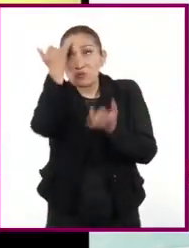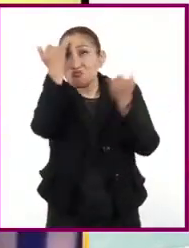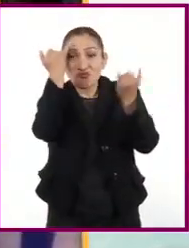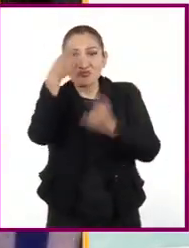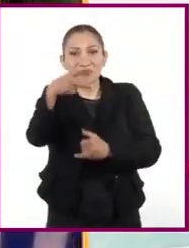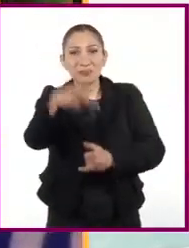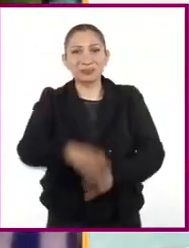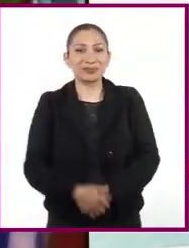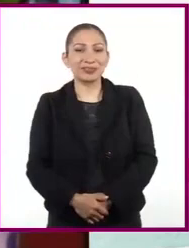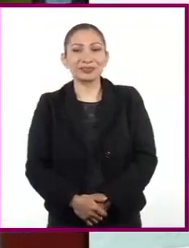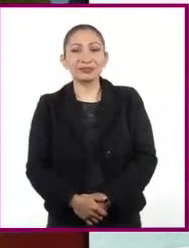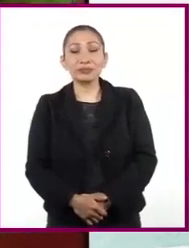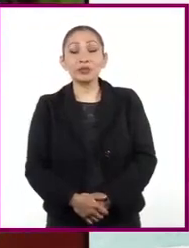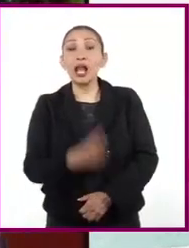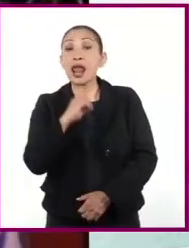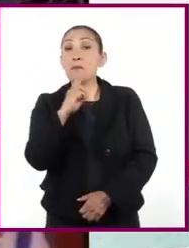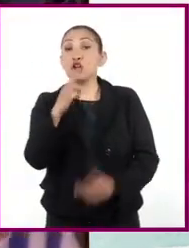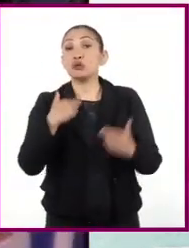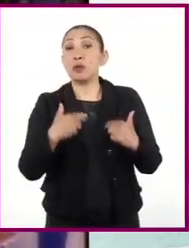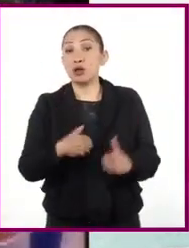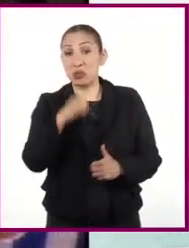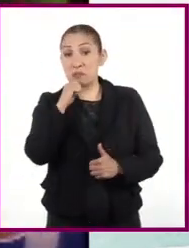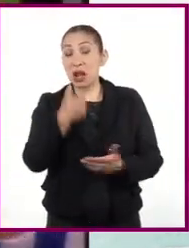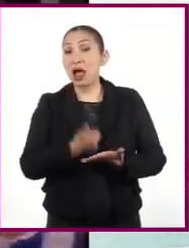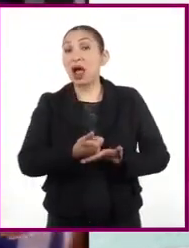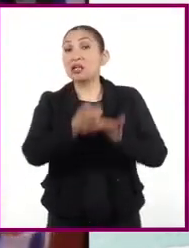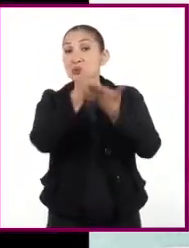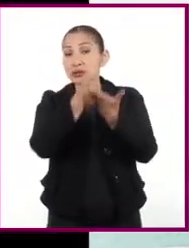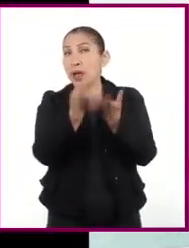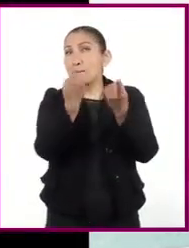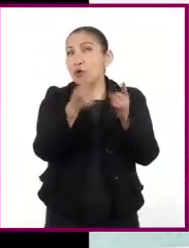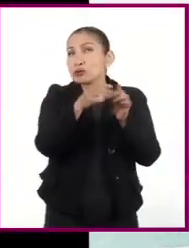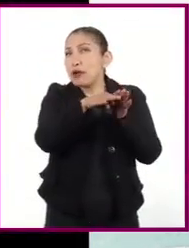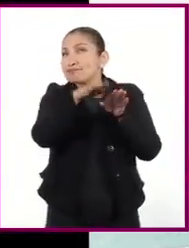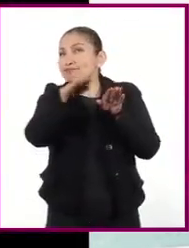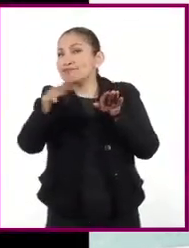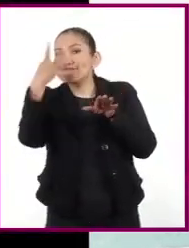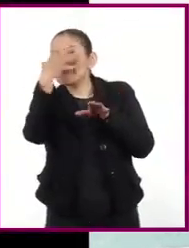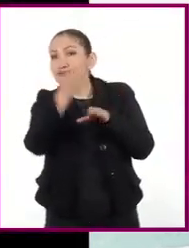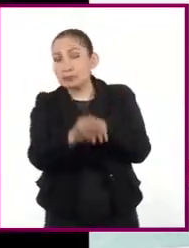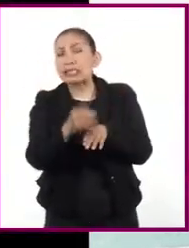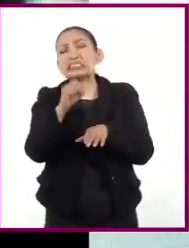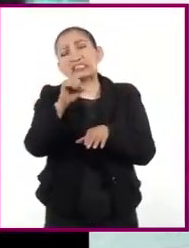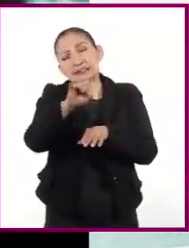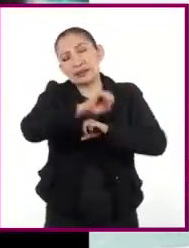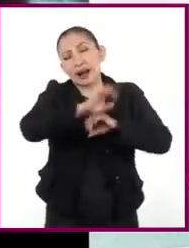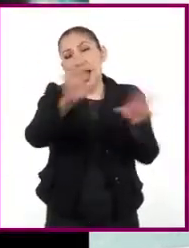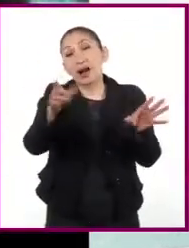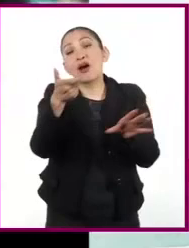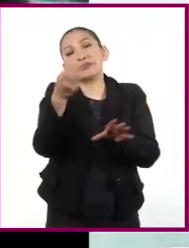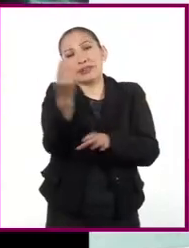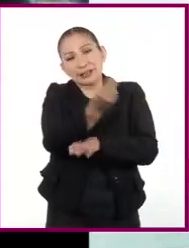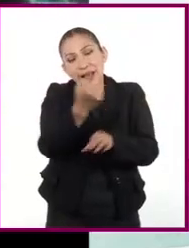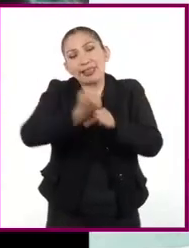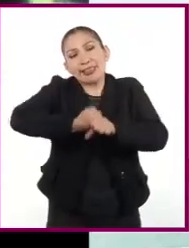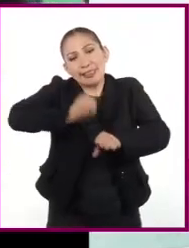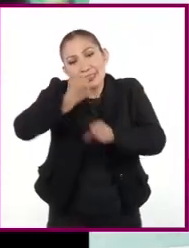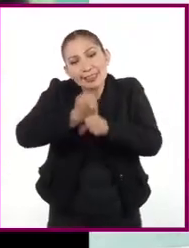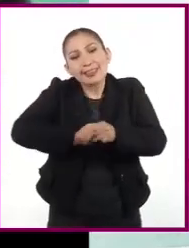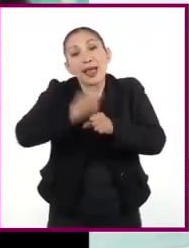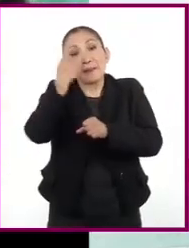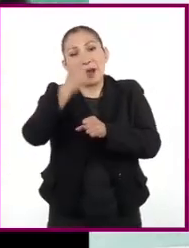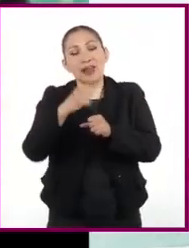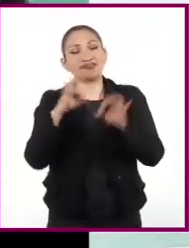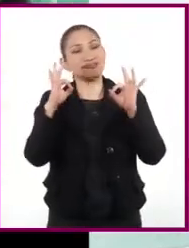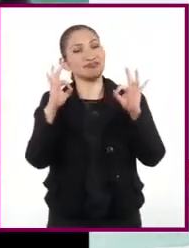La voz humana también es un instrumento melódico maravilloso. Aunque claro, es necesario practicar mucho